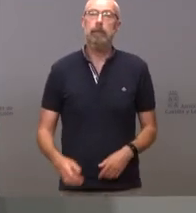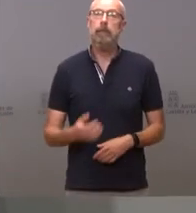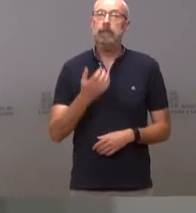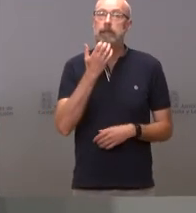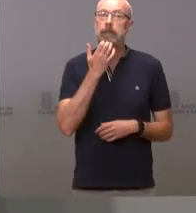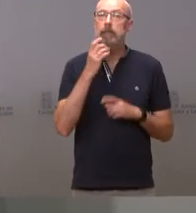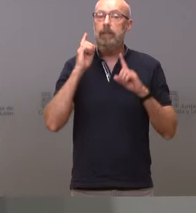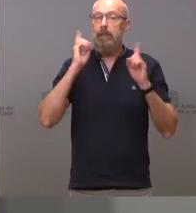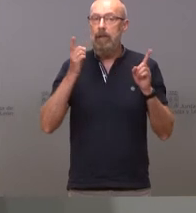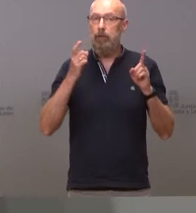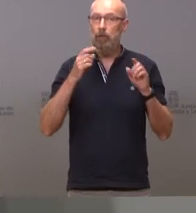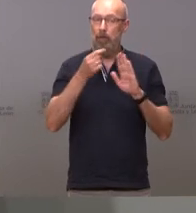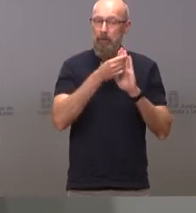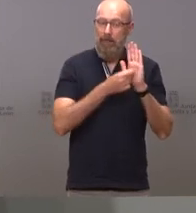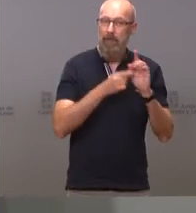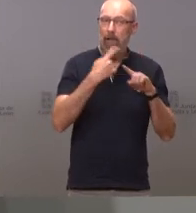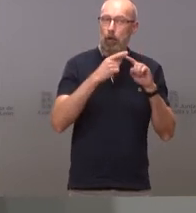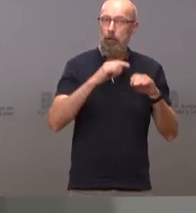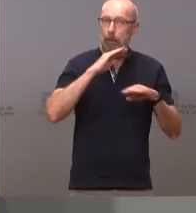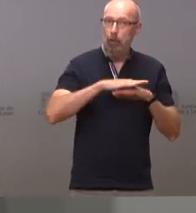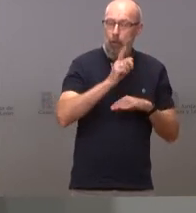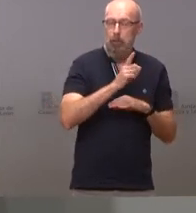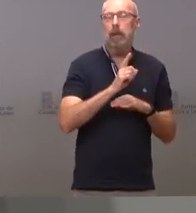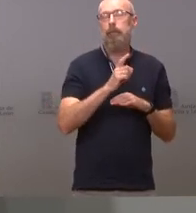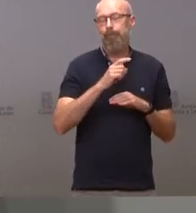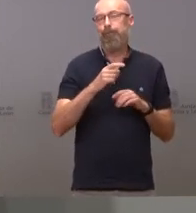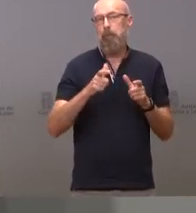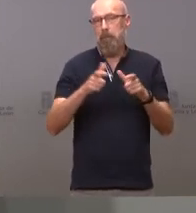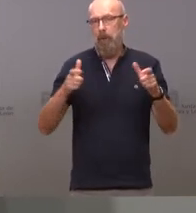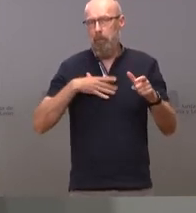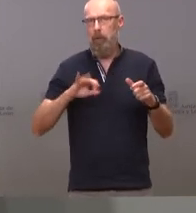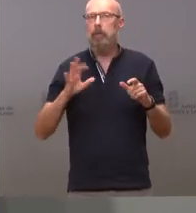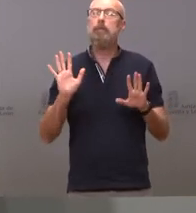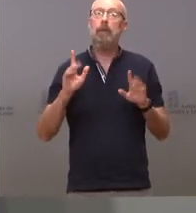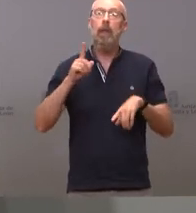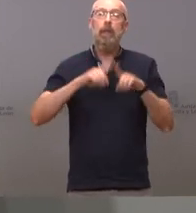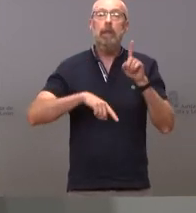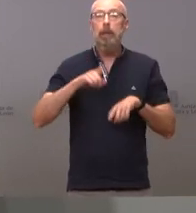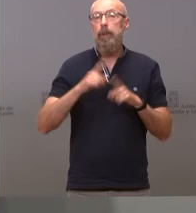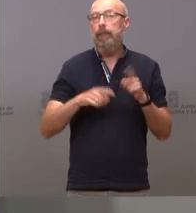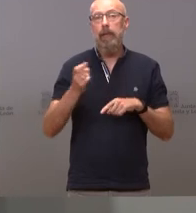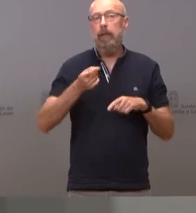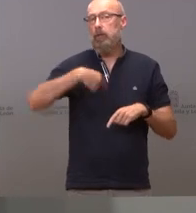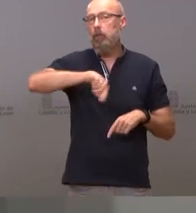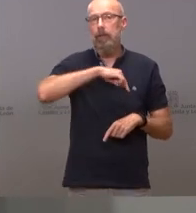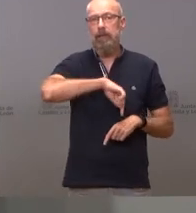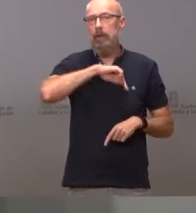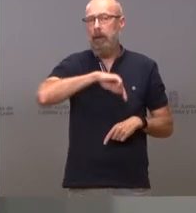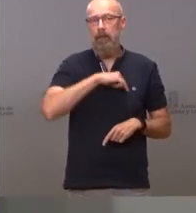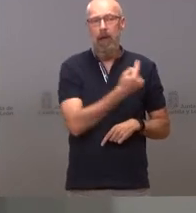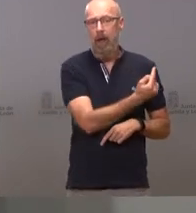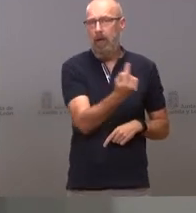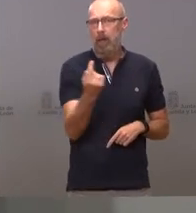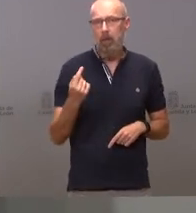las medidas ni las recomendaciones va a depender de nuestro grado de concienciación individual de si